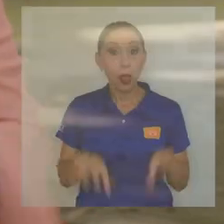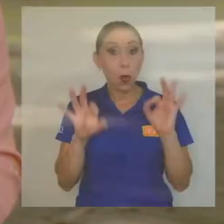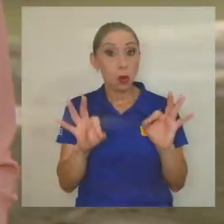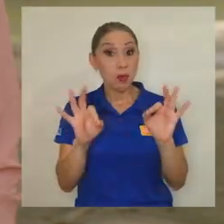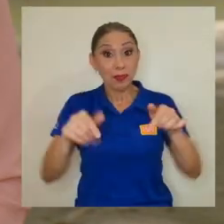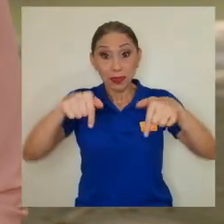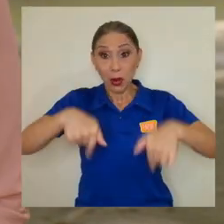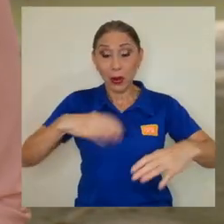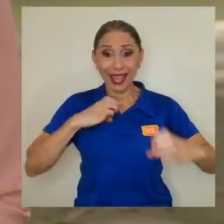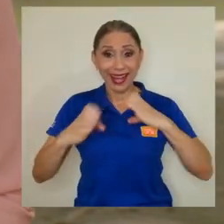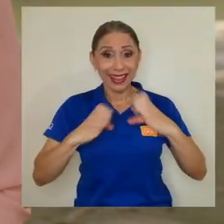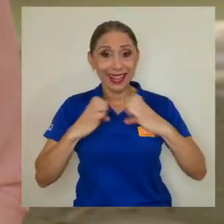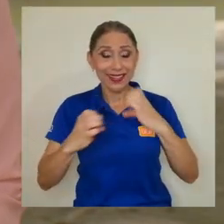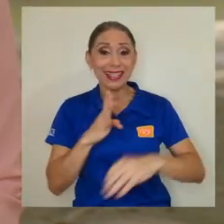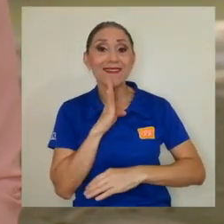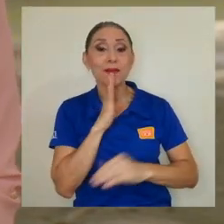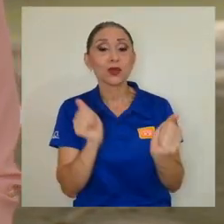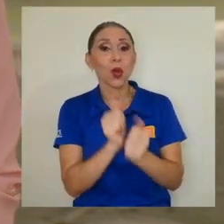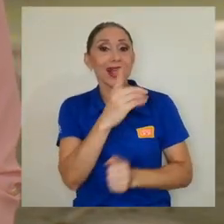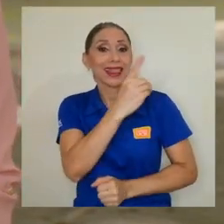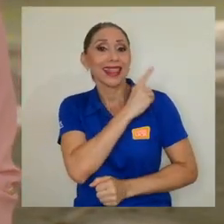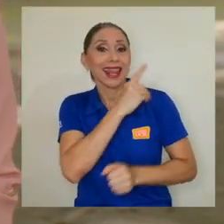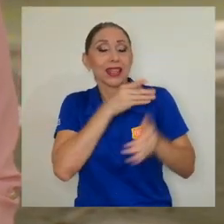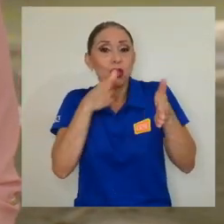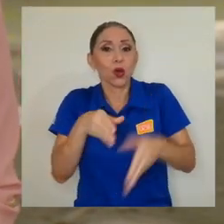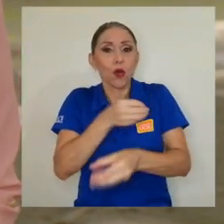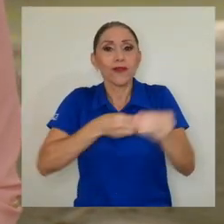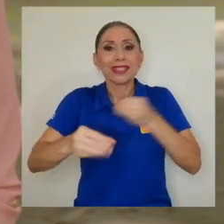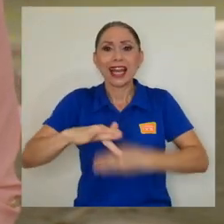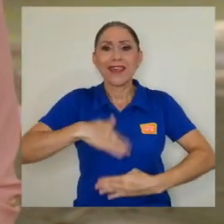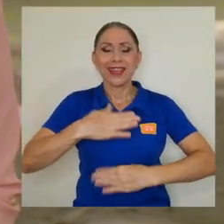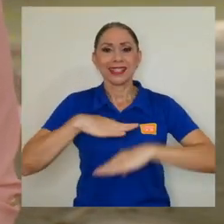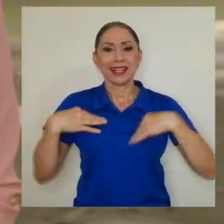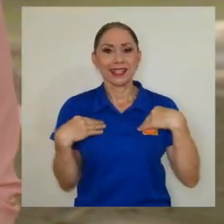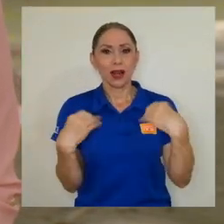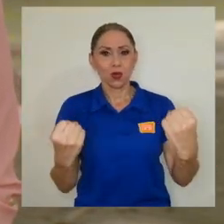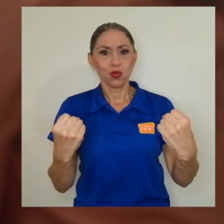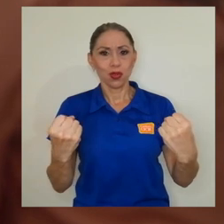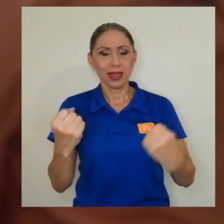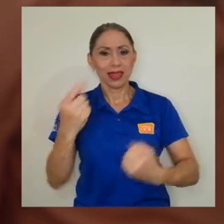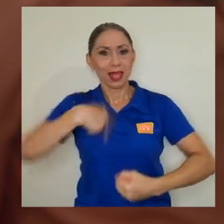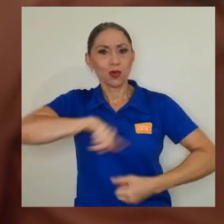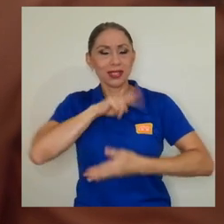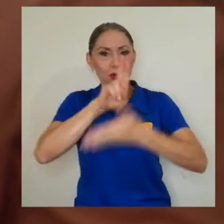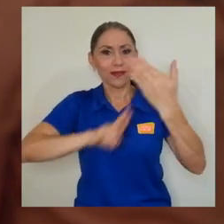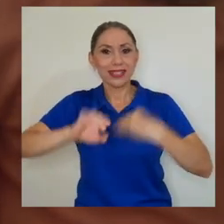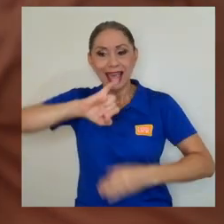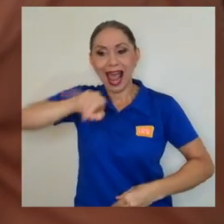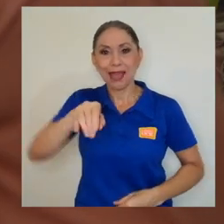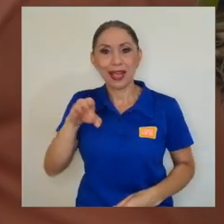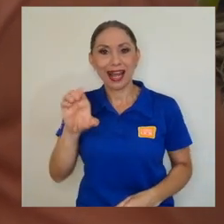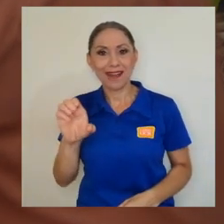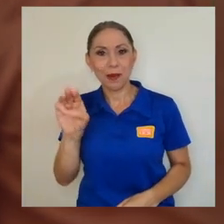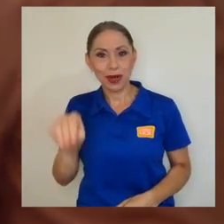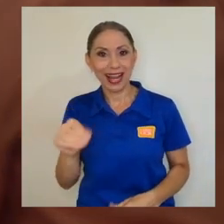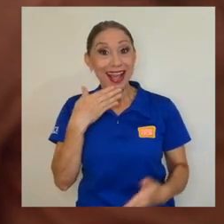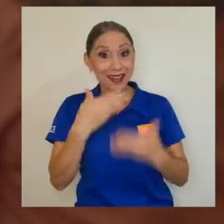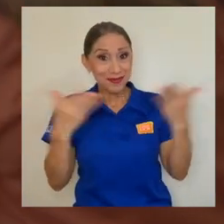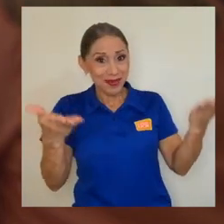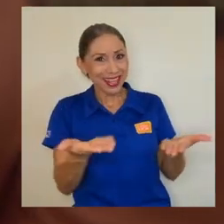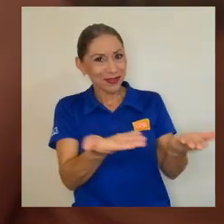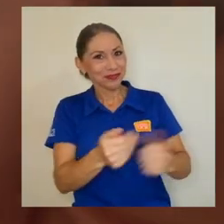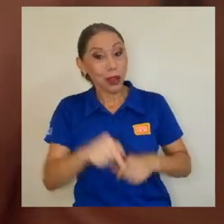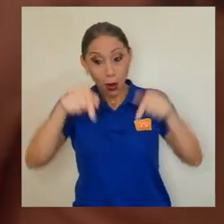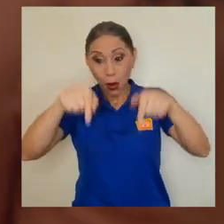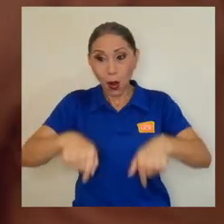Muy bien, hoy en la entrevista de esta semana conversamos con el director de la Oficina de Bienestar y Salud de nuestra Universidad, Jaime Caravaca Morera. Jaime, bienvenido a Desde la